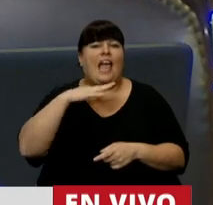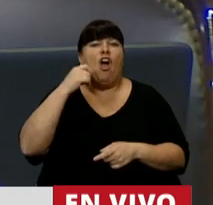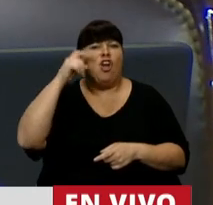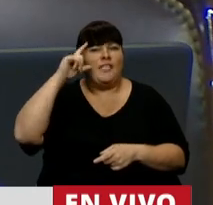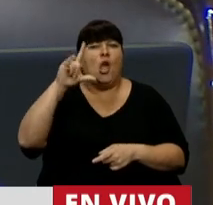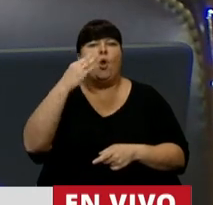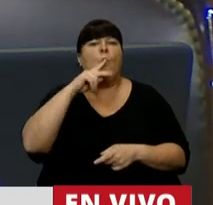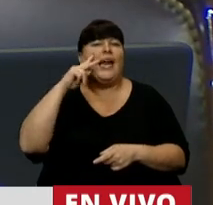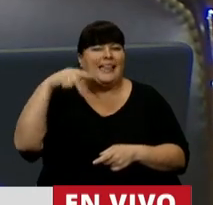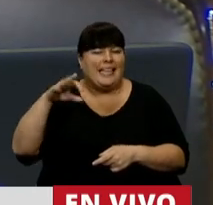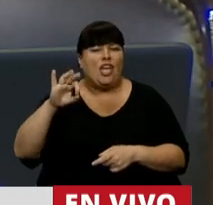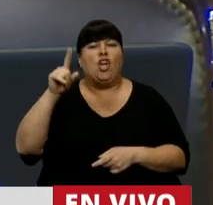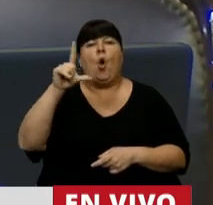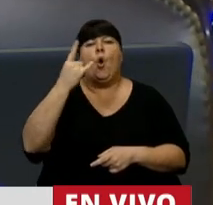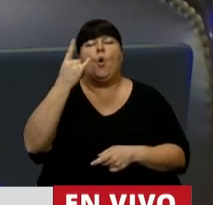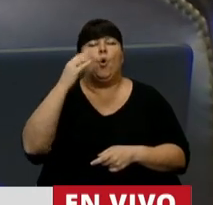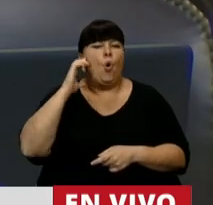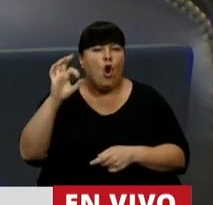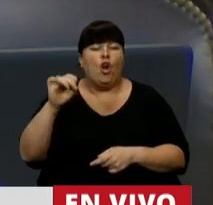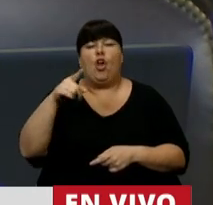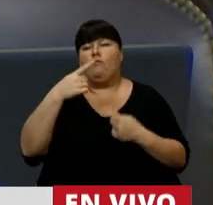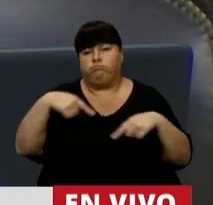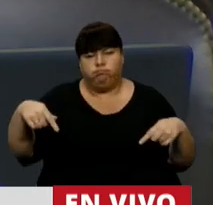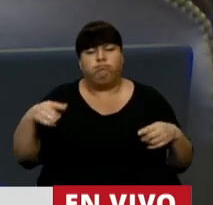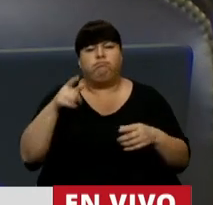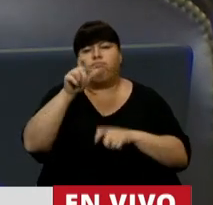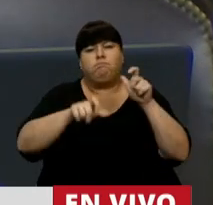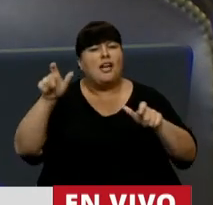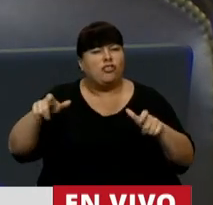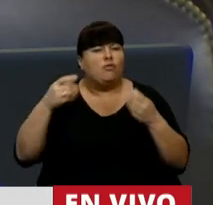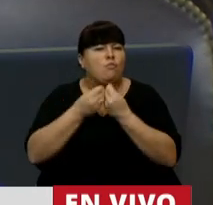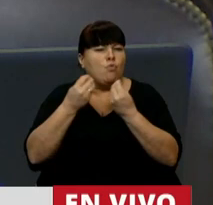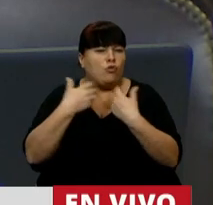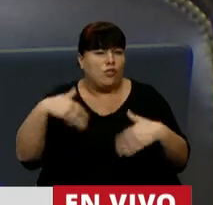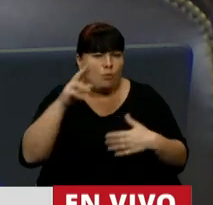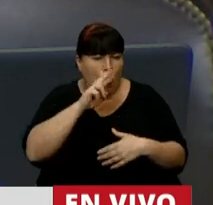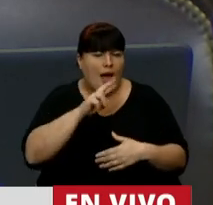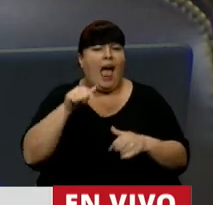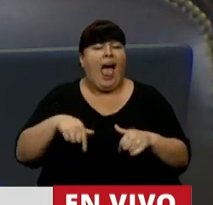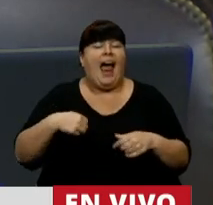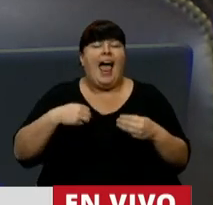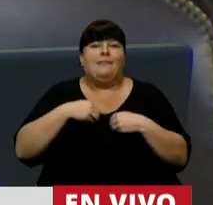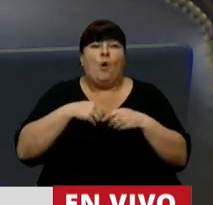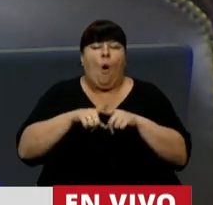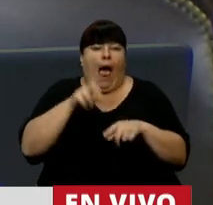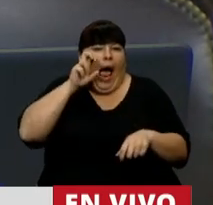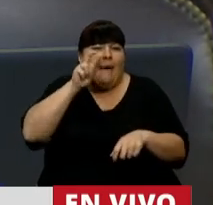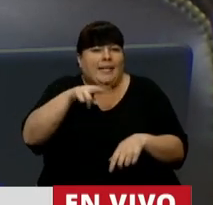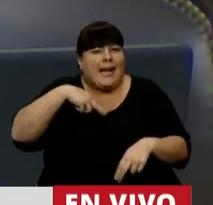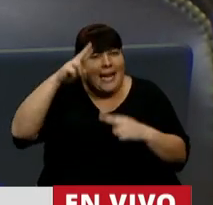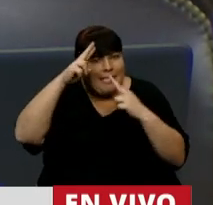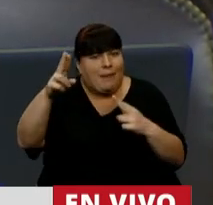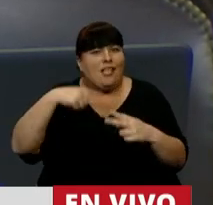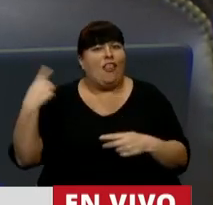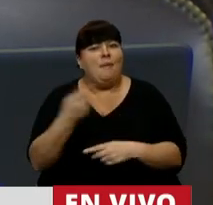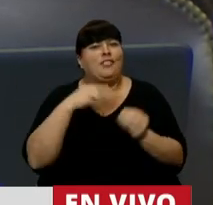Lubertino, Nina Brugo, Dora Barranco, por supuesto son muchas, y ahora siento una profunda admiración y respeto